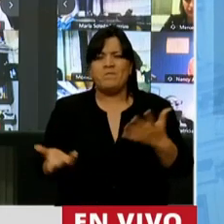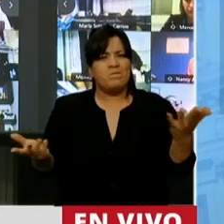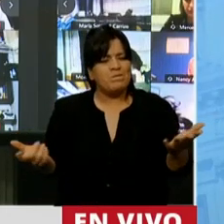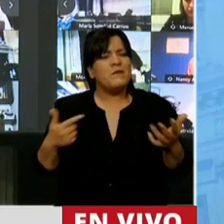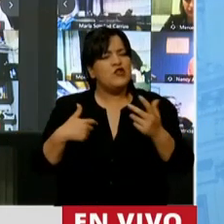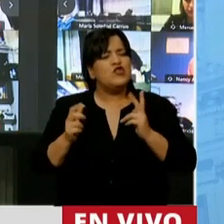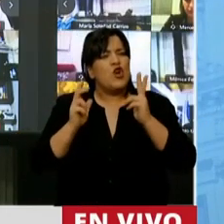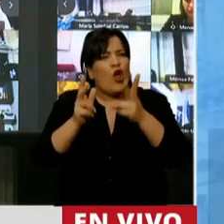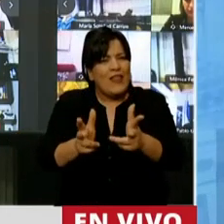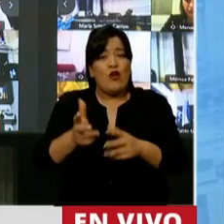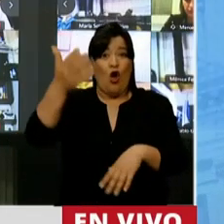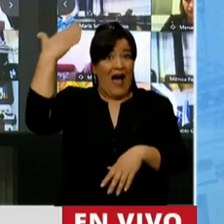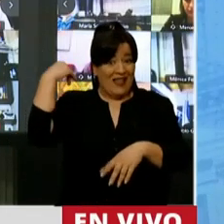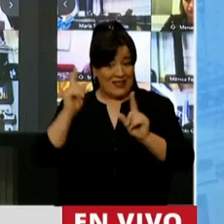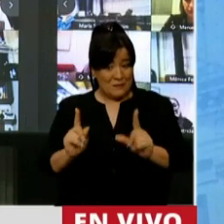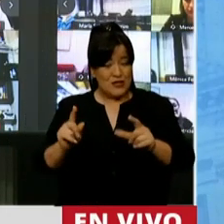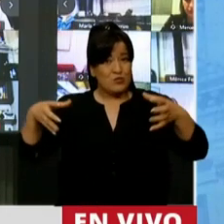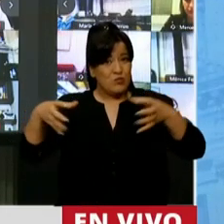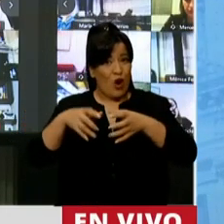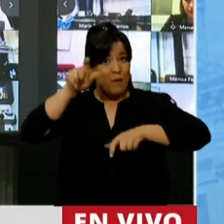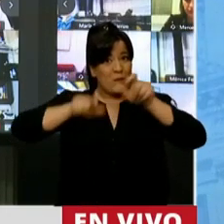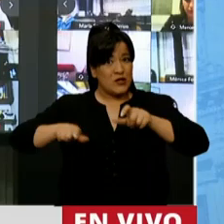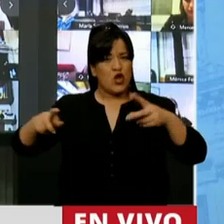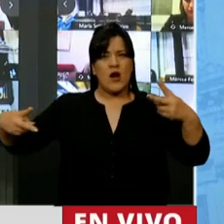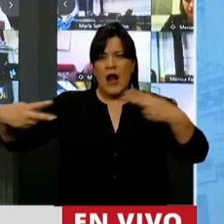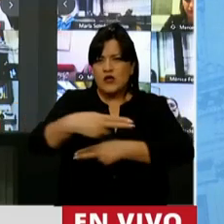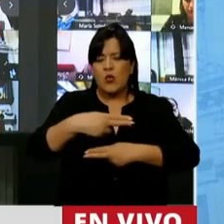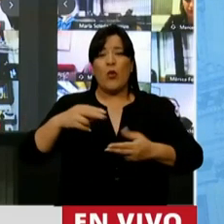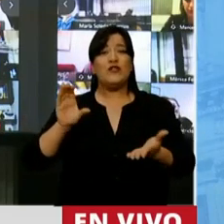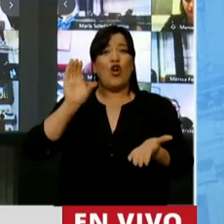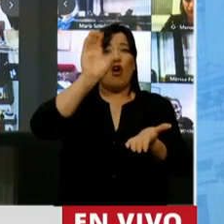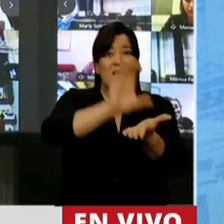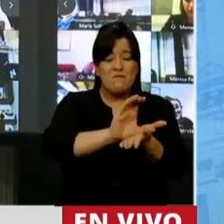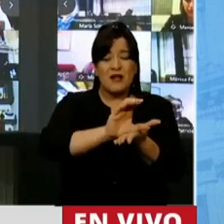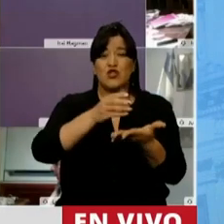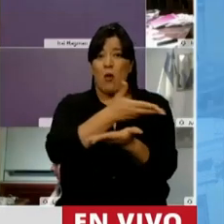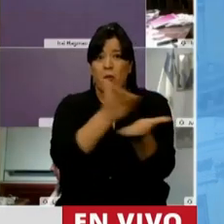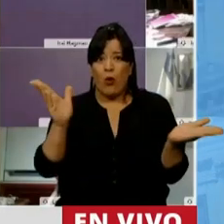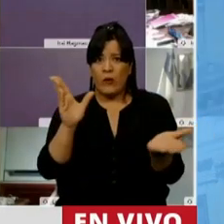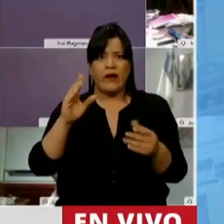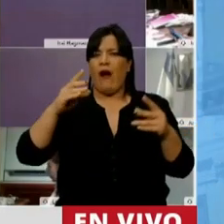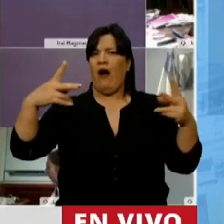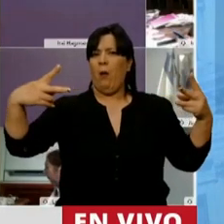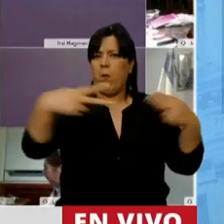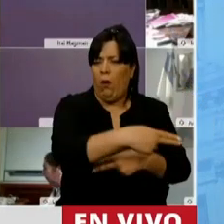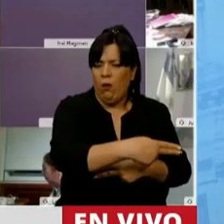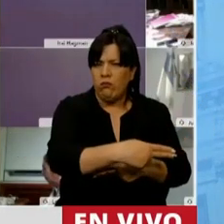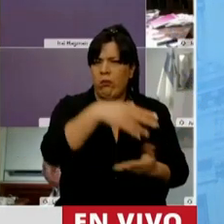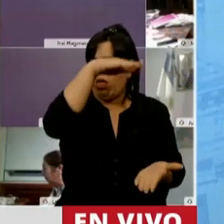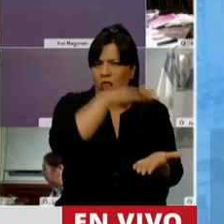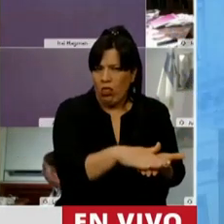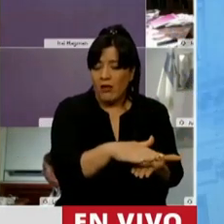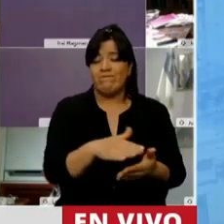los que en su momento recortaron el presupuesto de la inversión pública. Y en esto, nosotros los tucumanos,